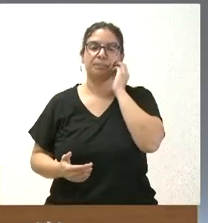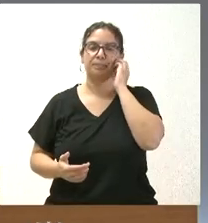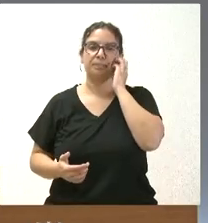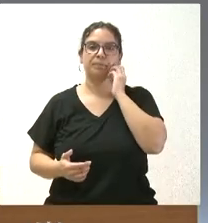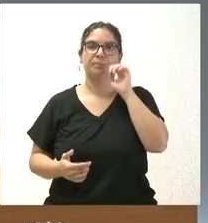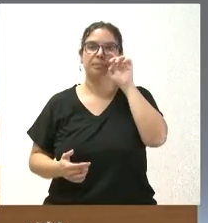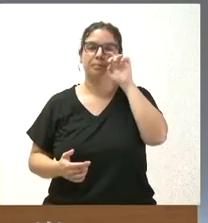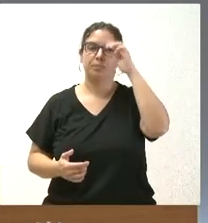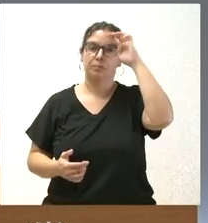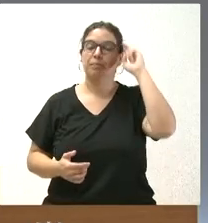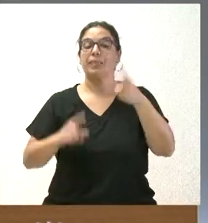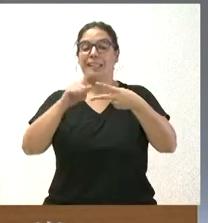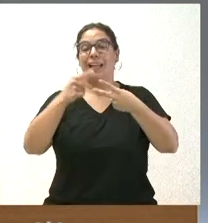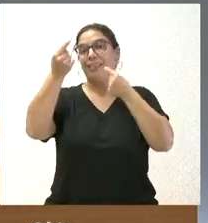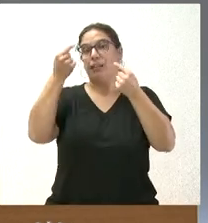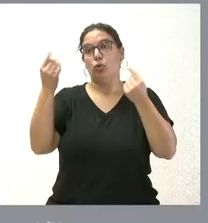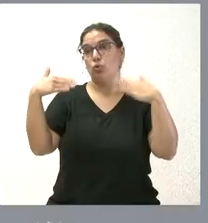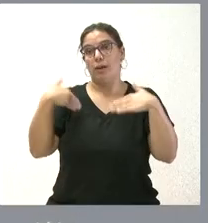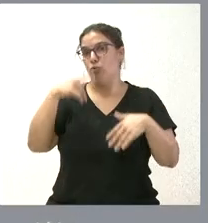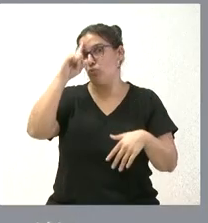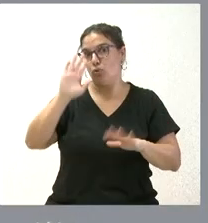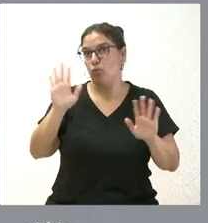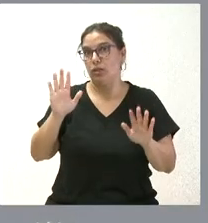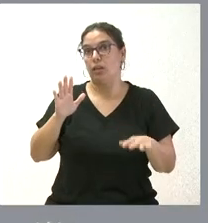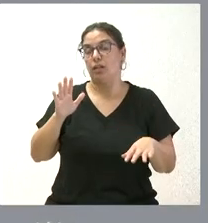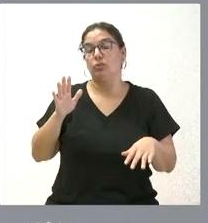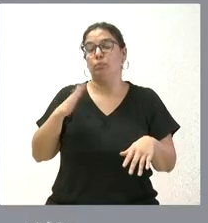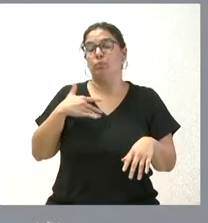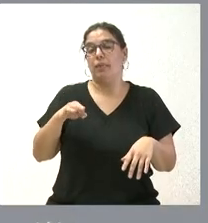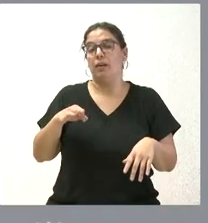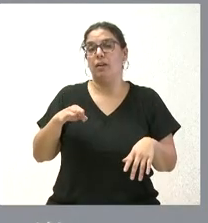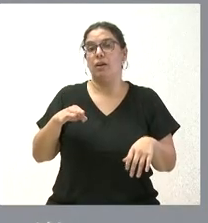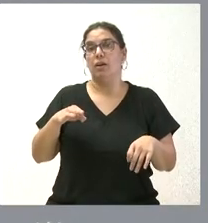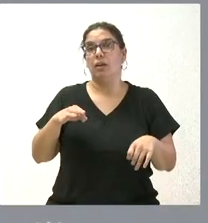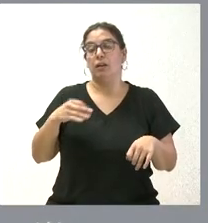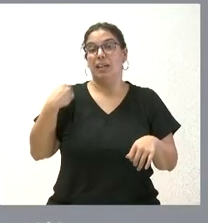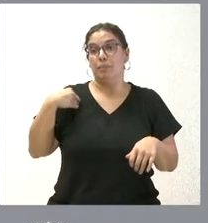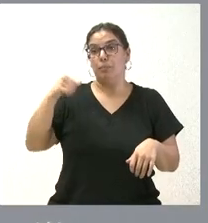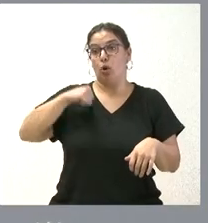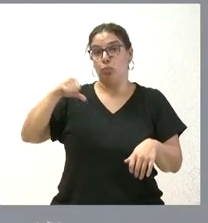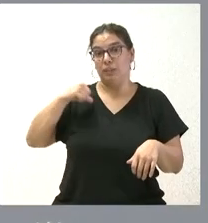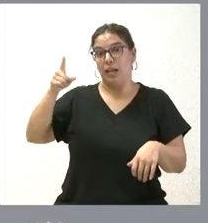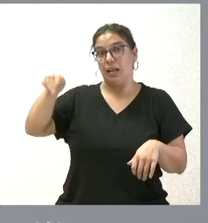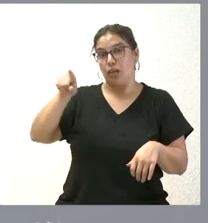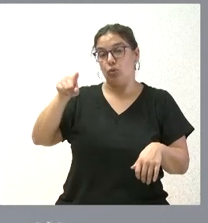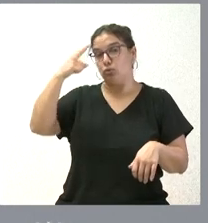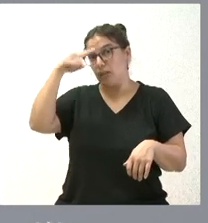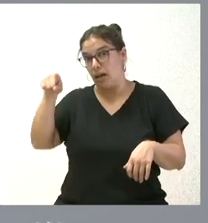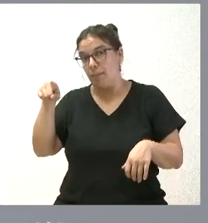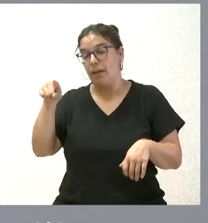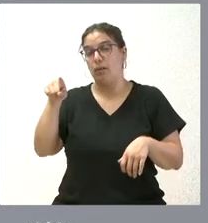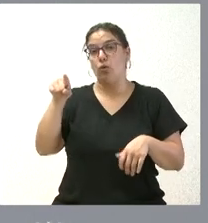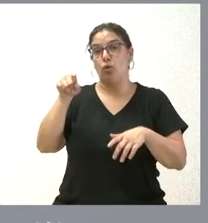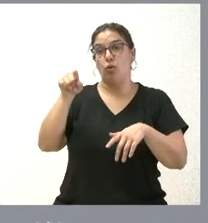Del primer punto no tengo el dato. No sé si quizá directamente en el propio Hospital Virgen del Mirón o en el servicio de